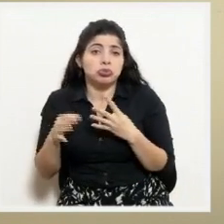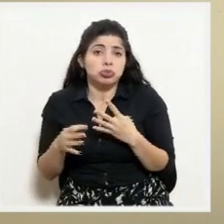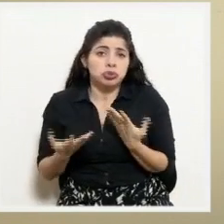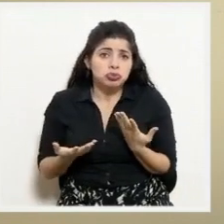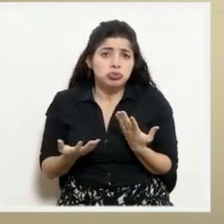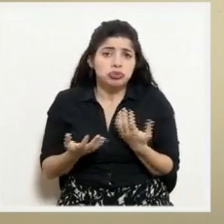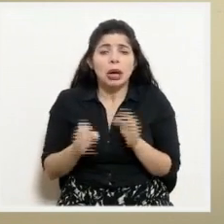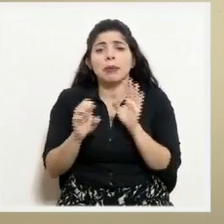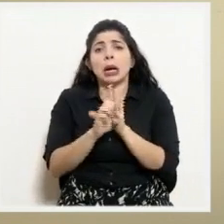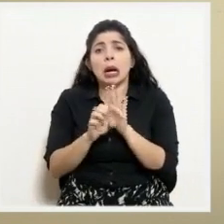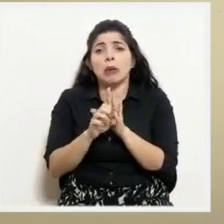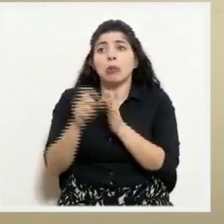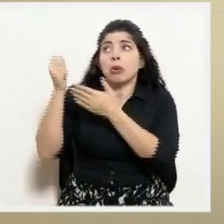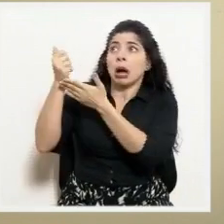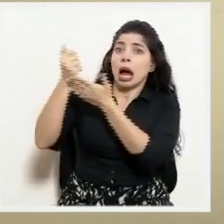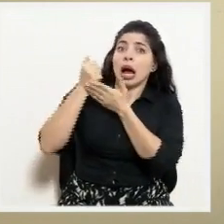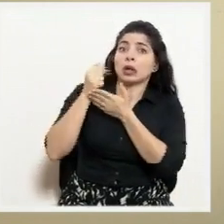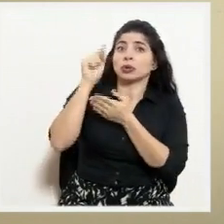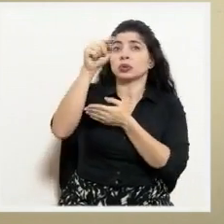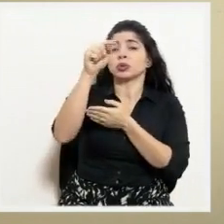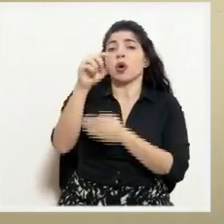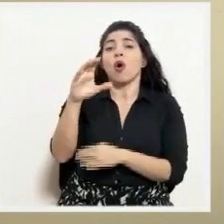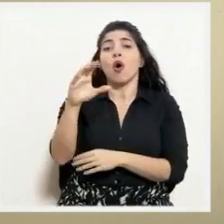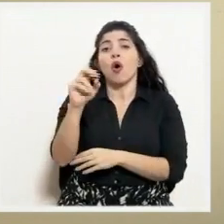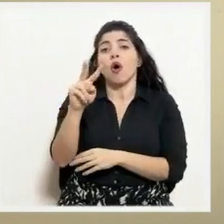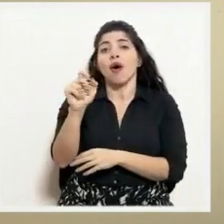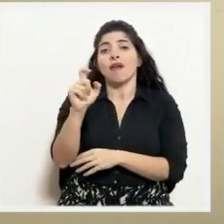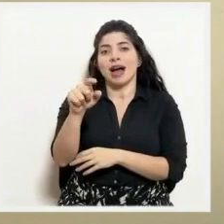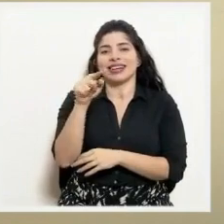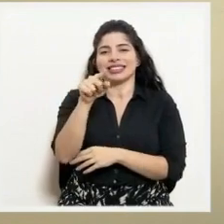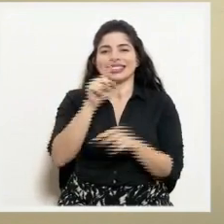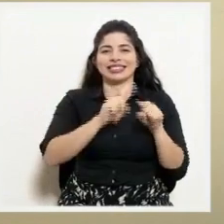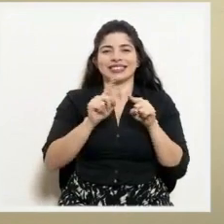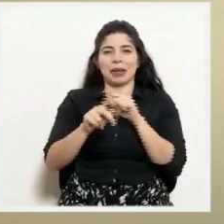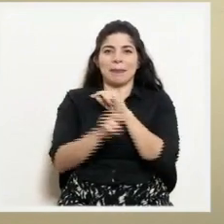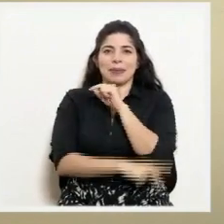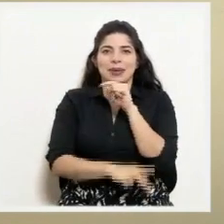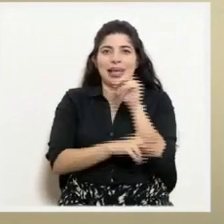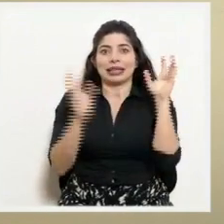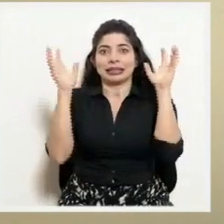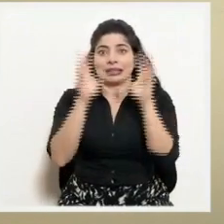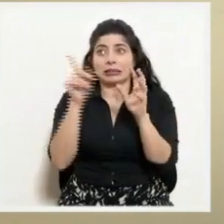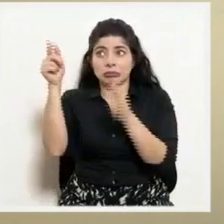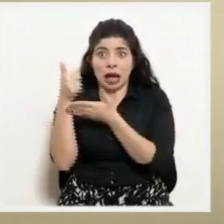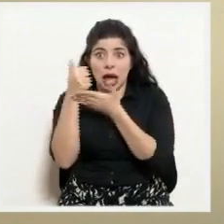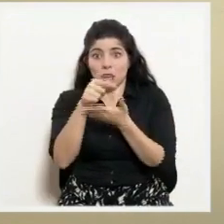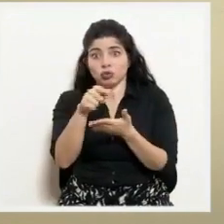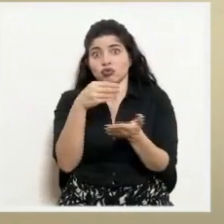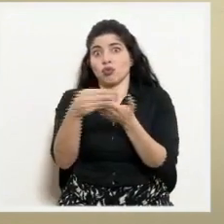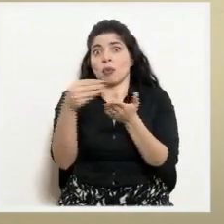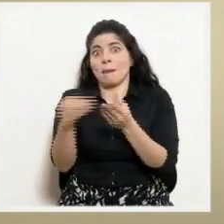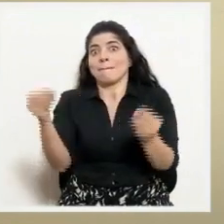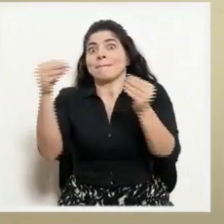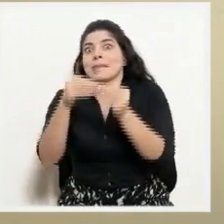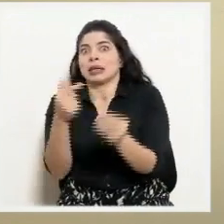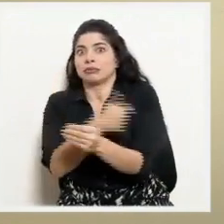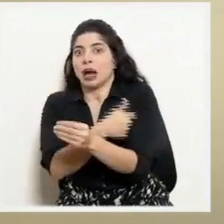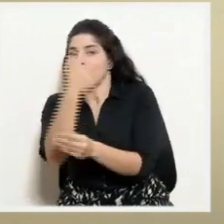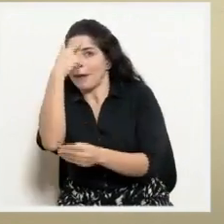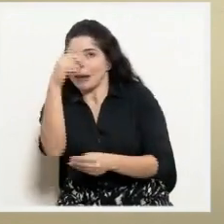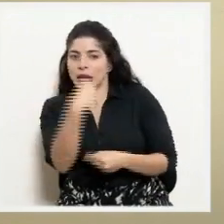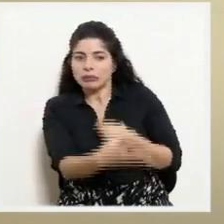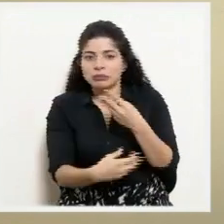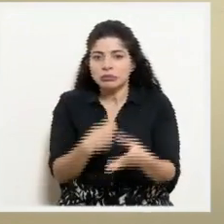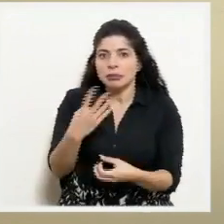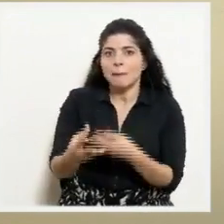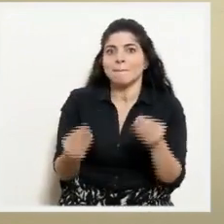ayudando a que el mecanismo COVAX, que es un mecanismo multilateral, pudiera comprar más vacunas y entregar más vacunas a los países